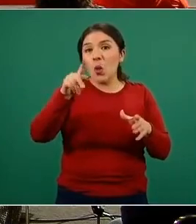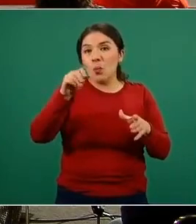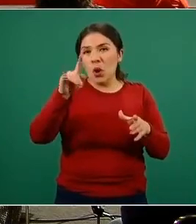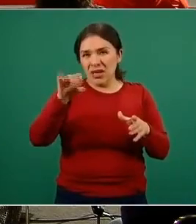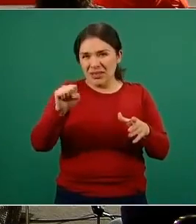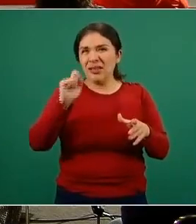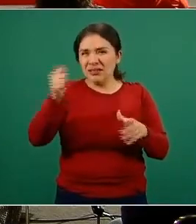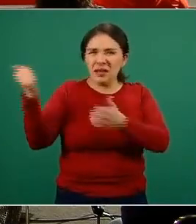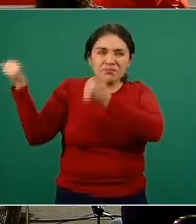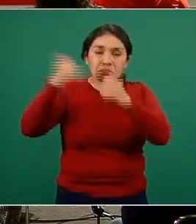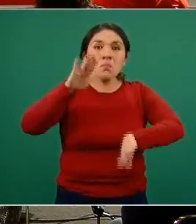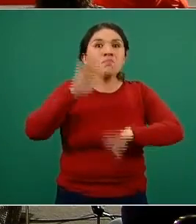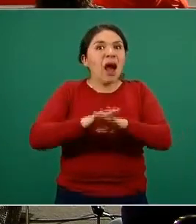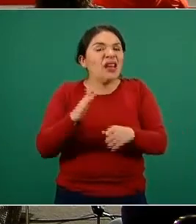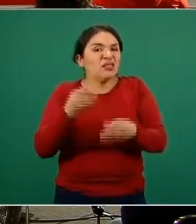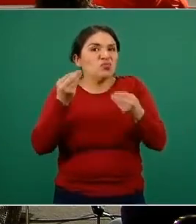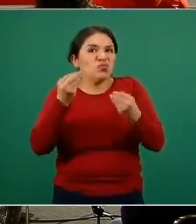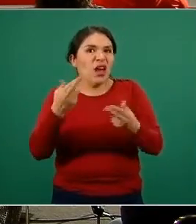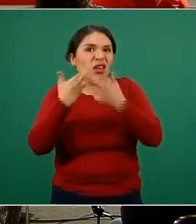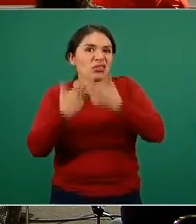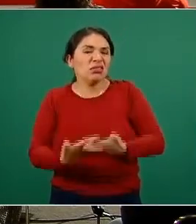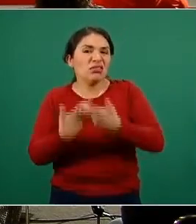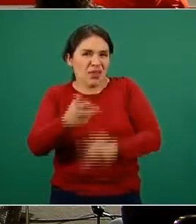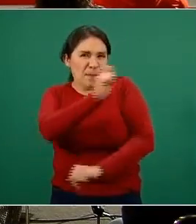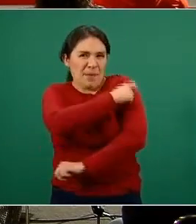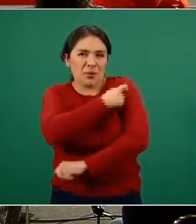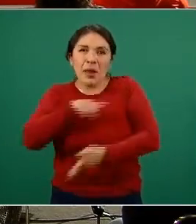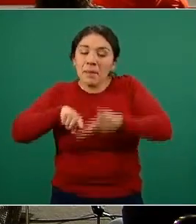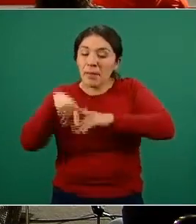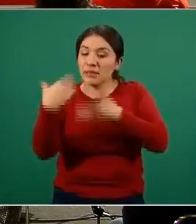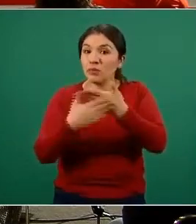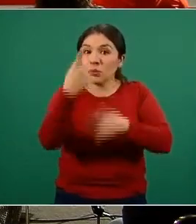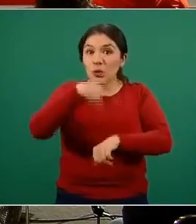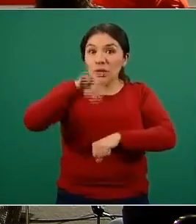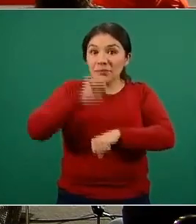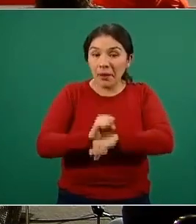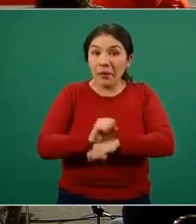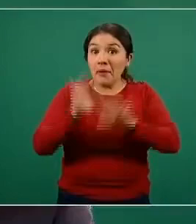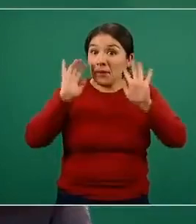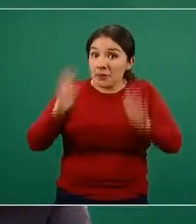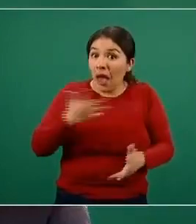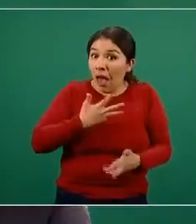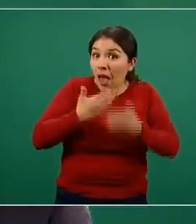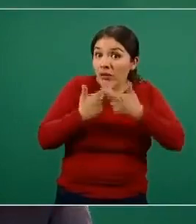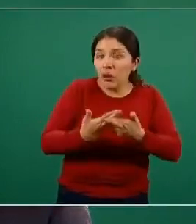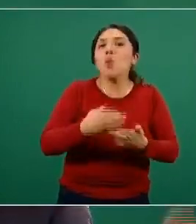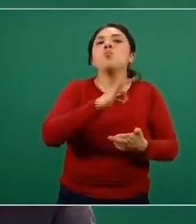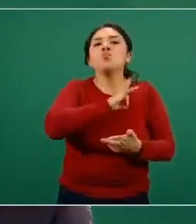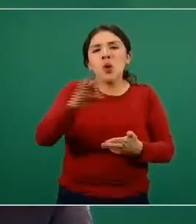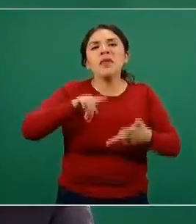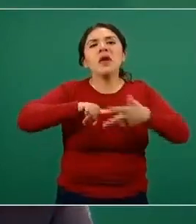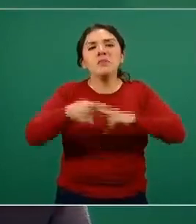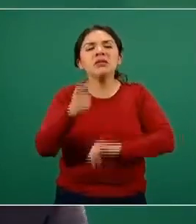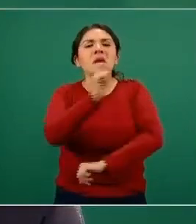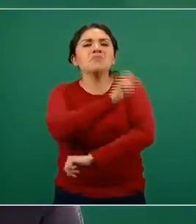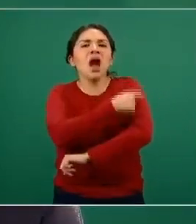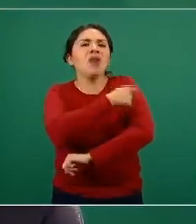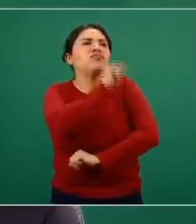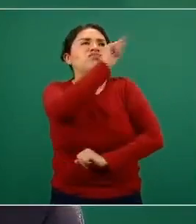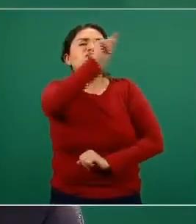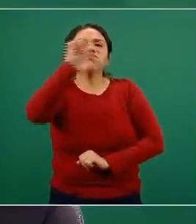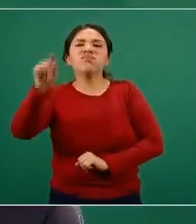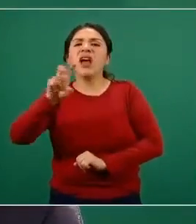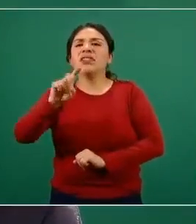teniendo embarques más grandes ya desde la próxima semana, entonces podremos vacunar simultáneamente en las 32